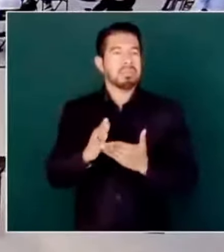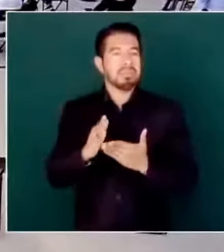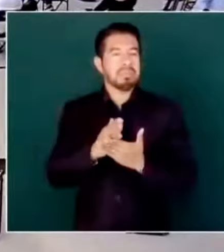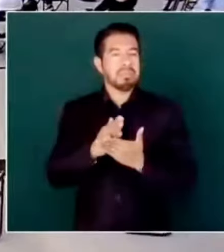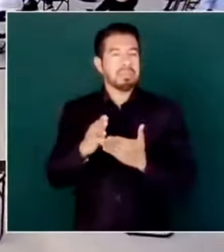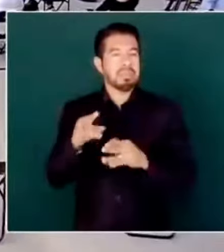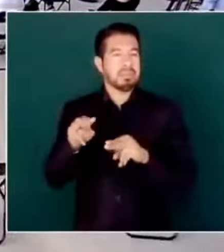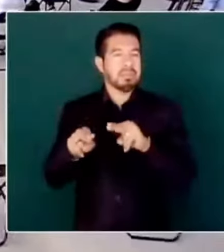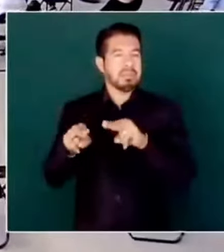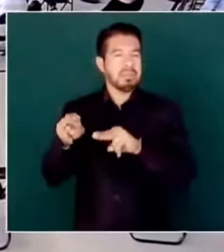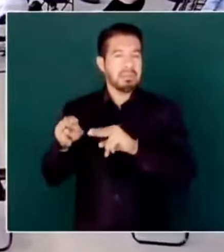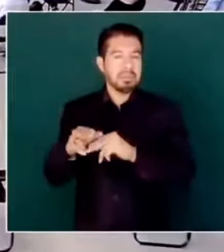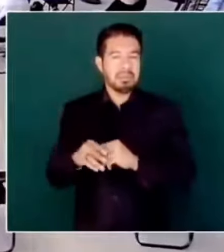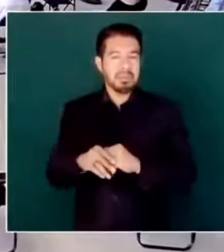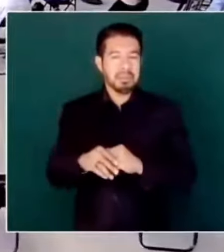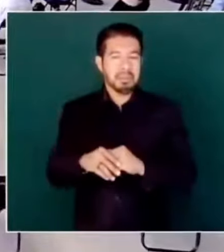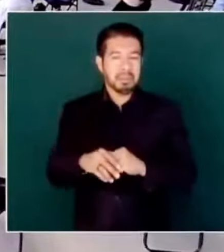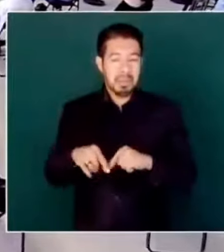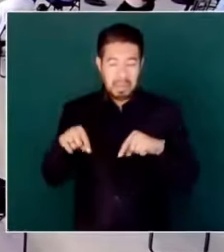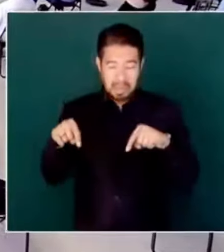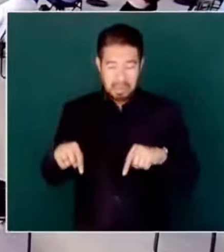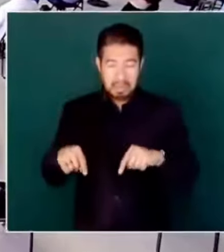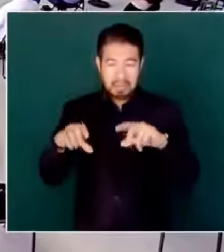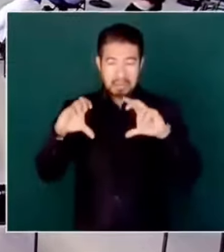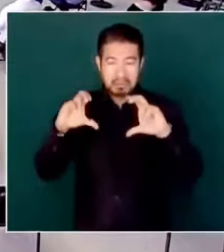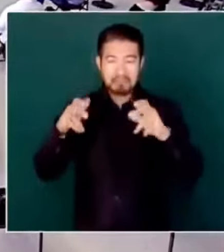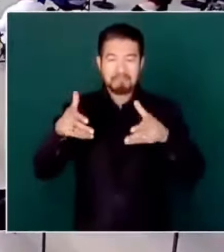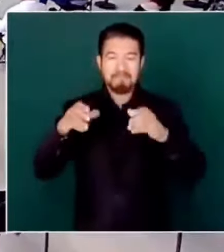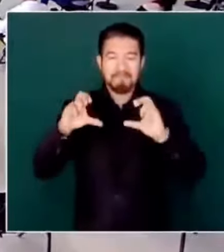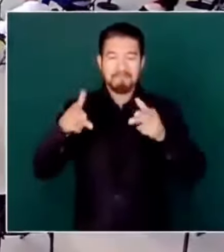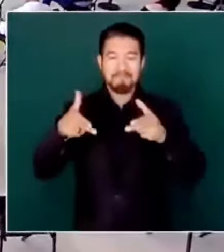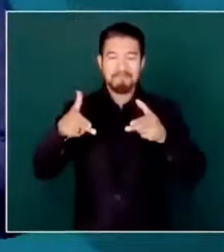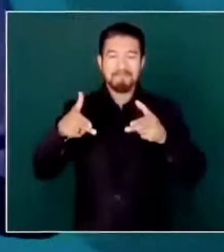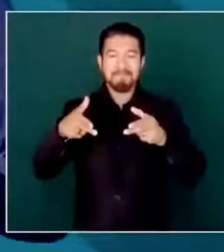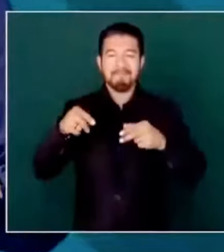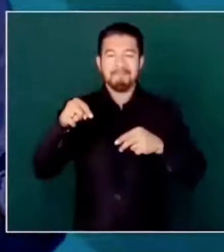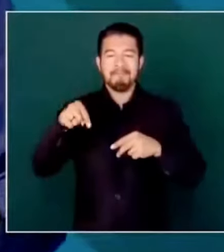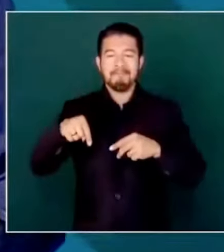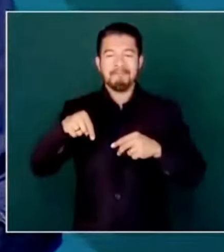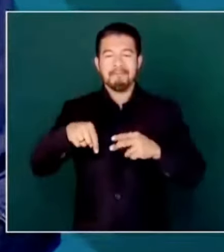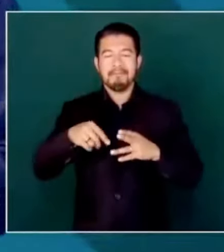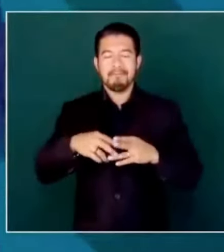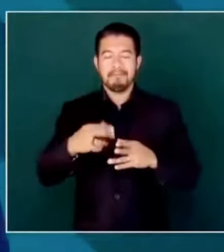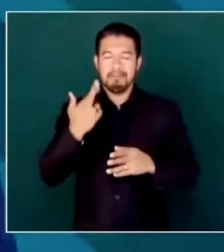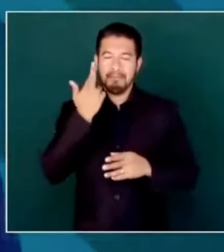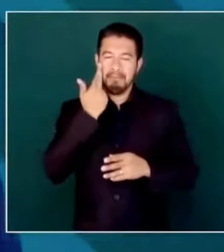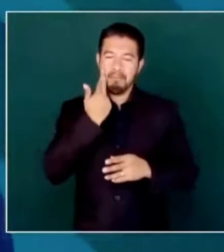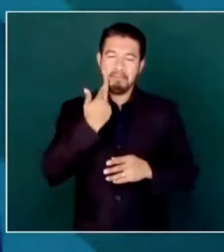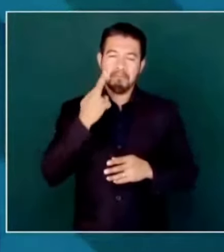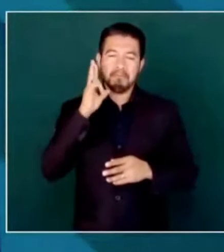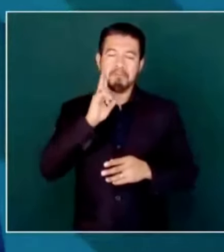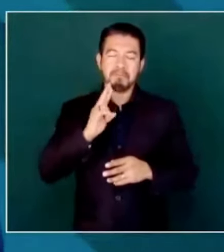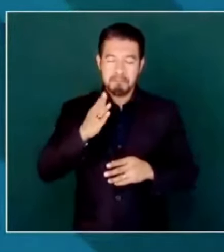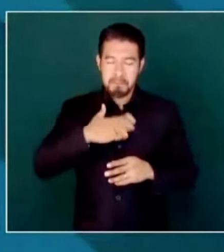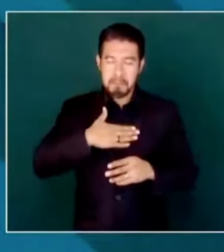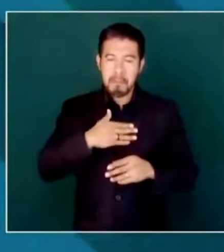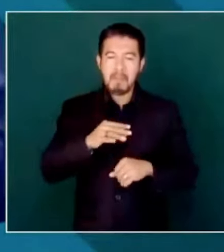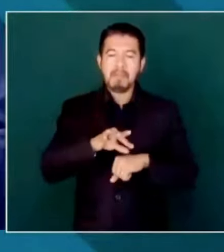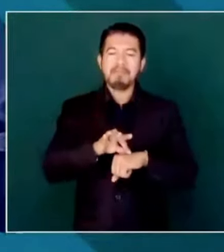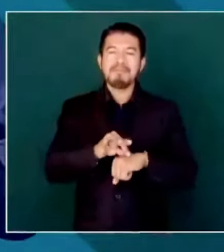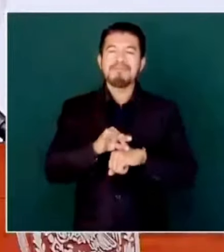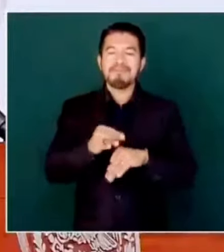Y aquí en Chiapas, racismo, me tocó verlo de niño,